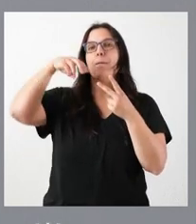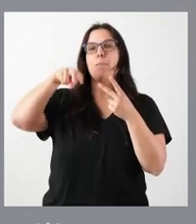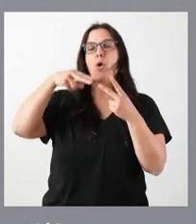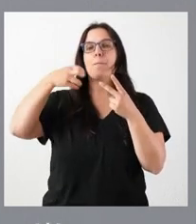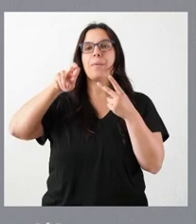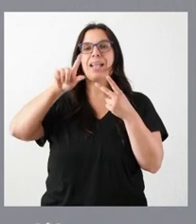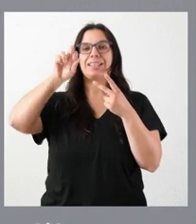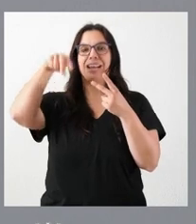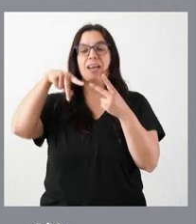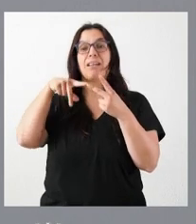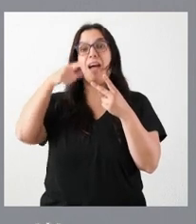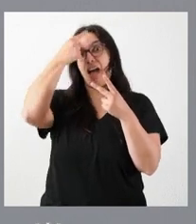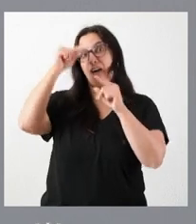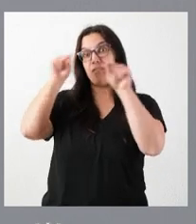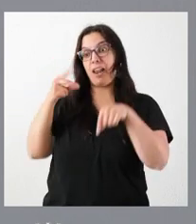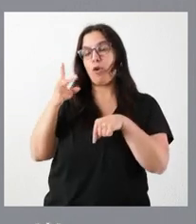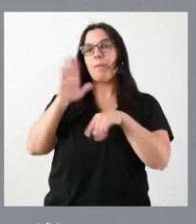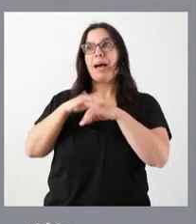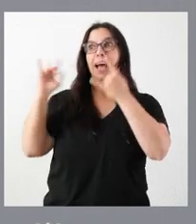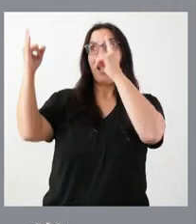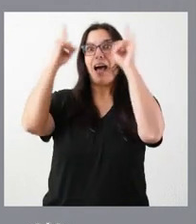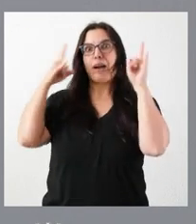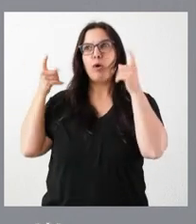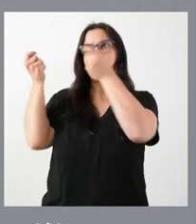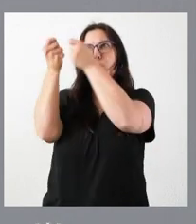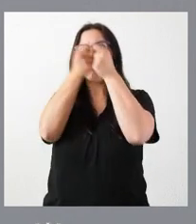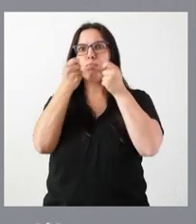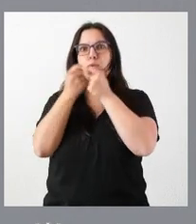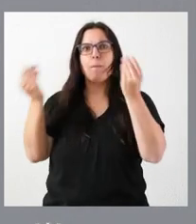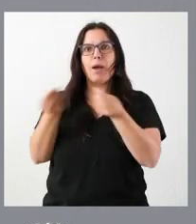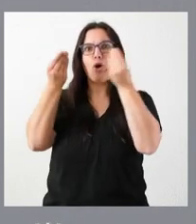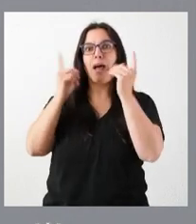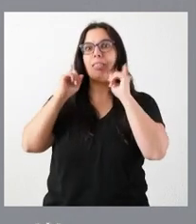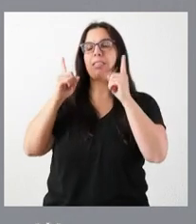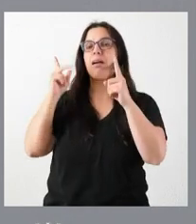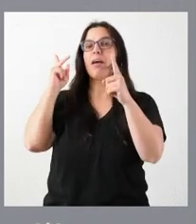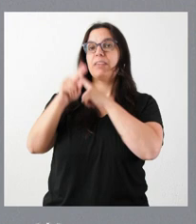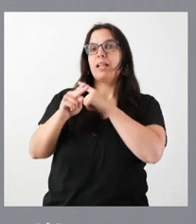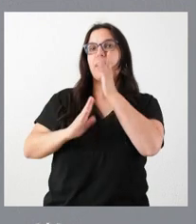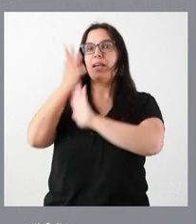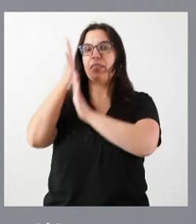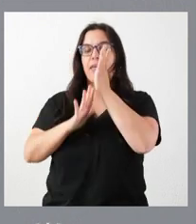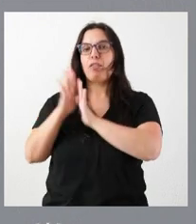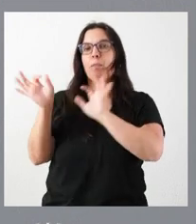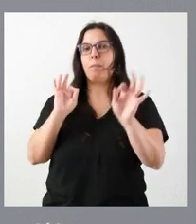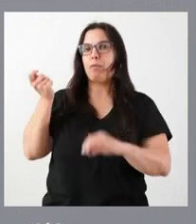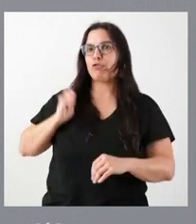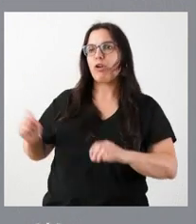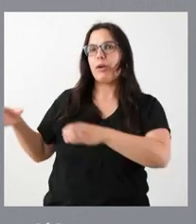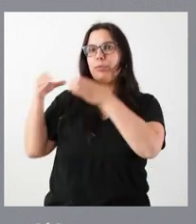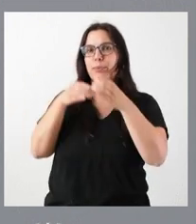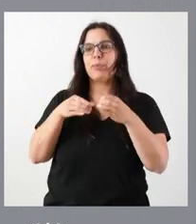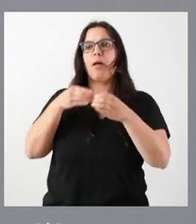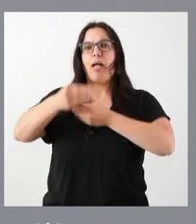para mejorar las masas arboladas, prevenir los incendios, disponer de cuadrillas, actuar en el medio